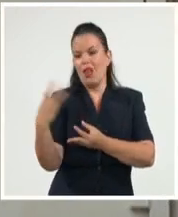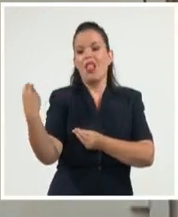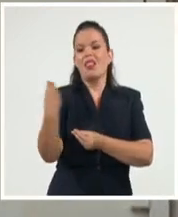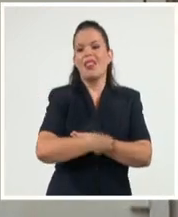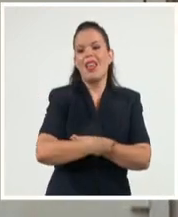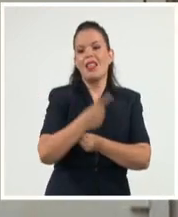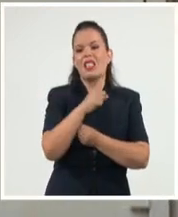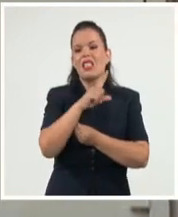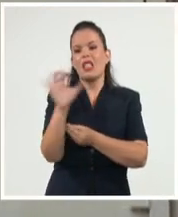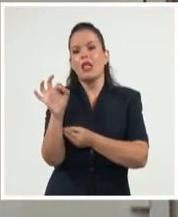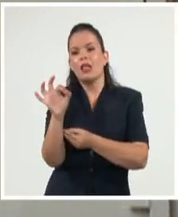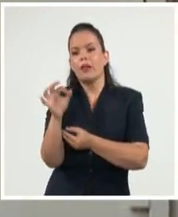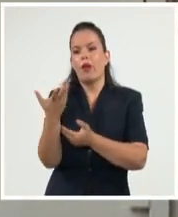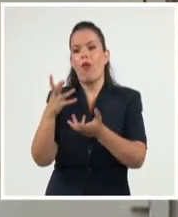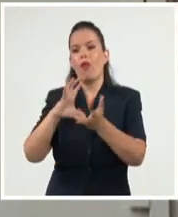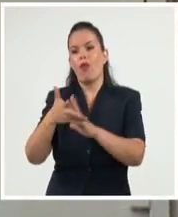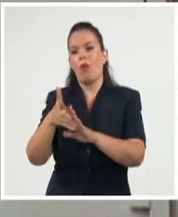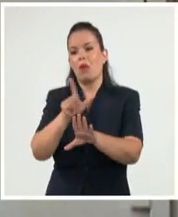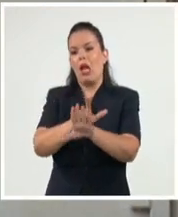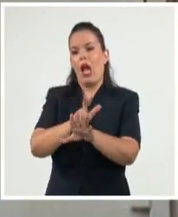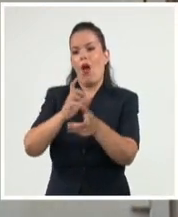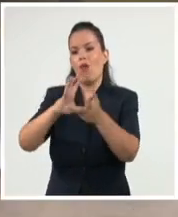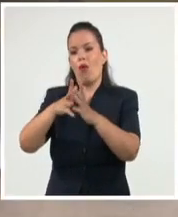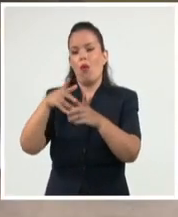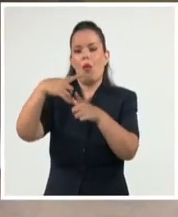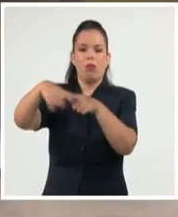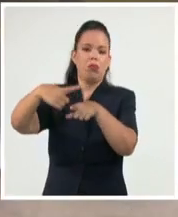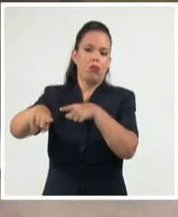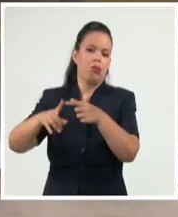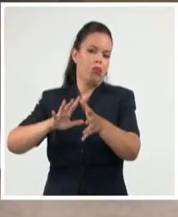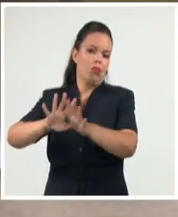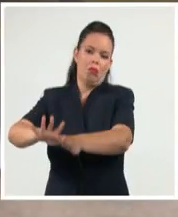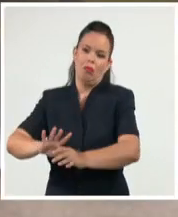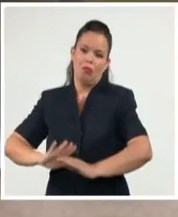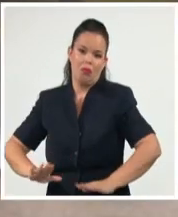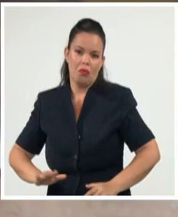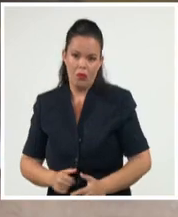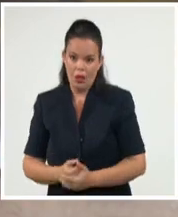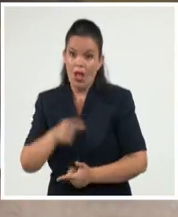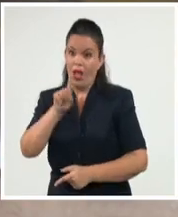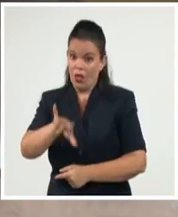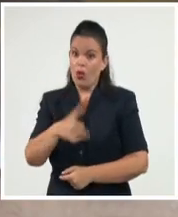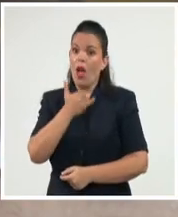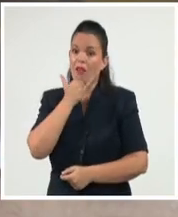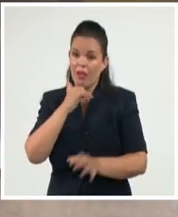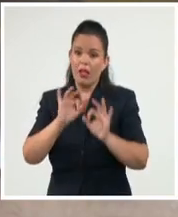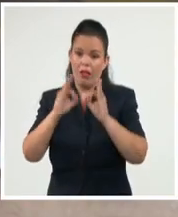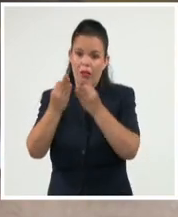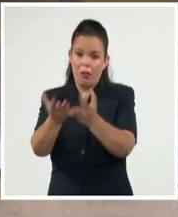cubana sobre la base de pretextos totalmente infundados y reiterados sin escrúpulo alguno.